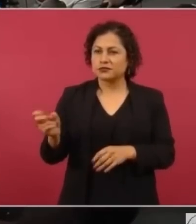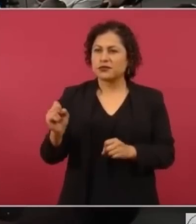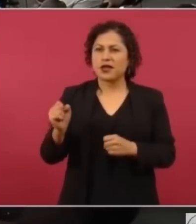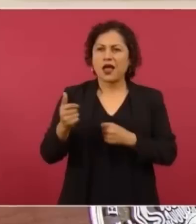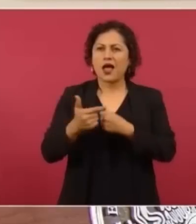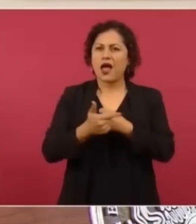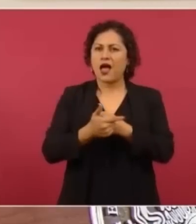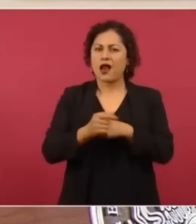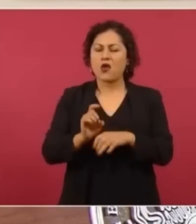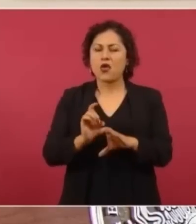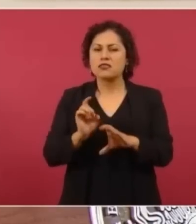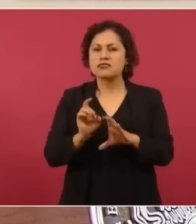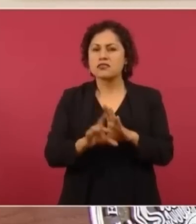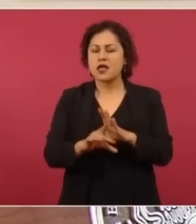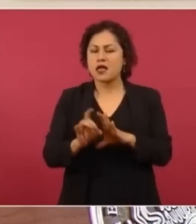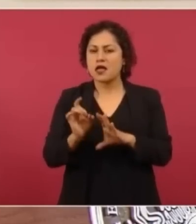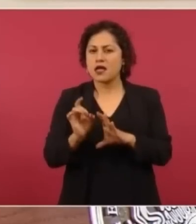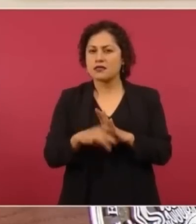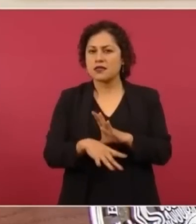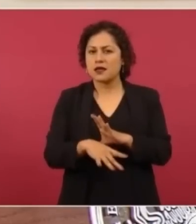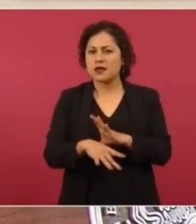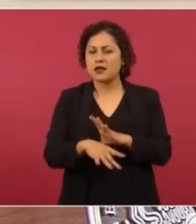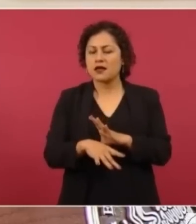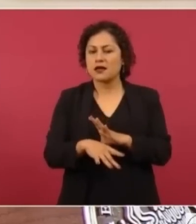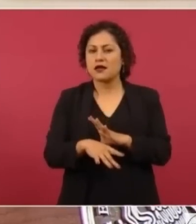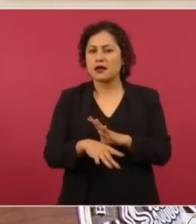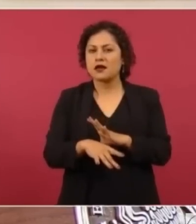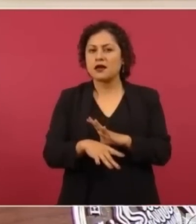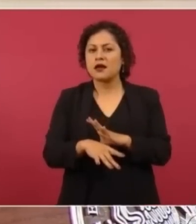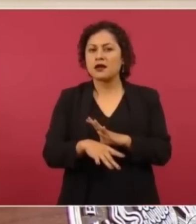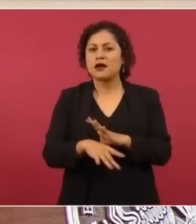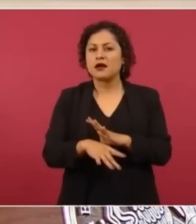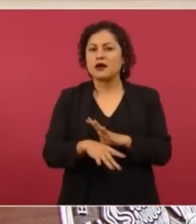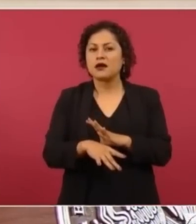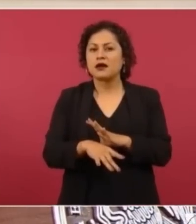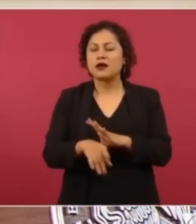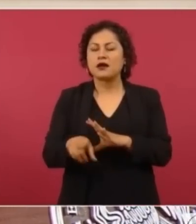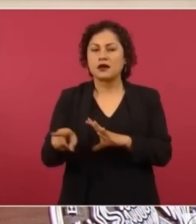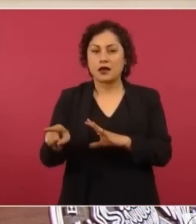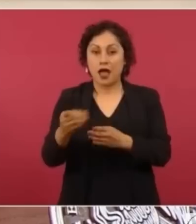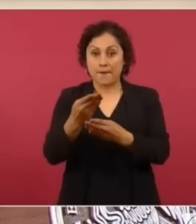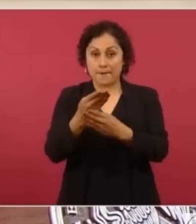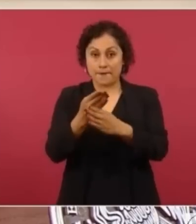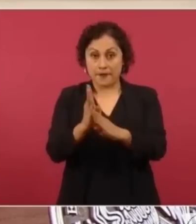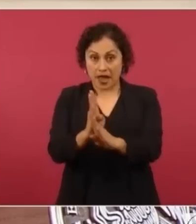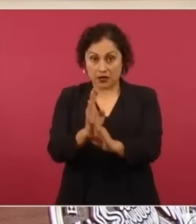en la Oficina de Inteligencia Financiera